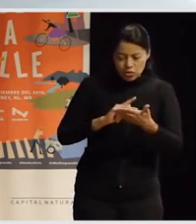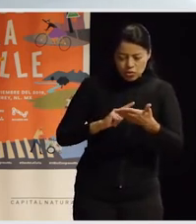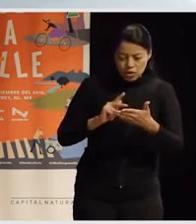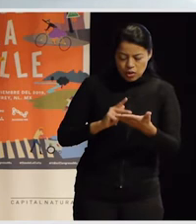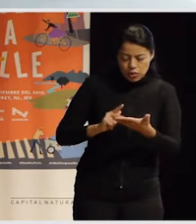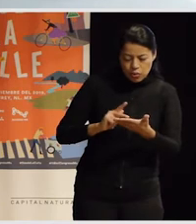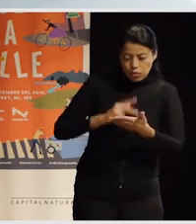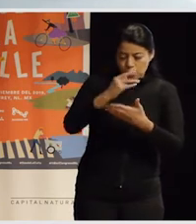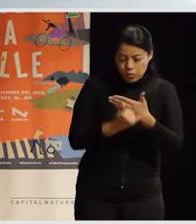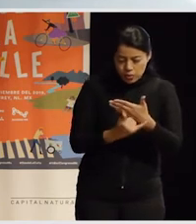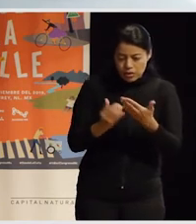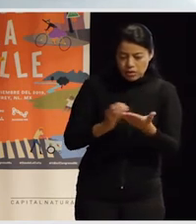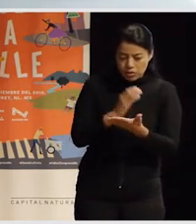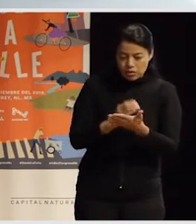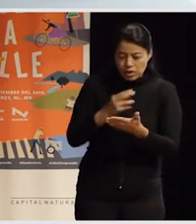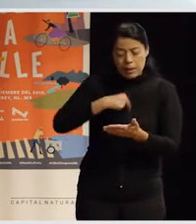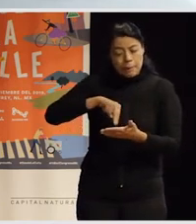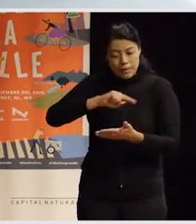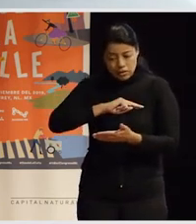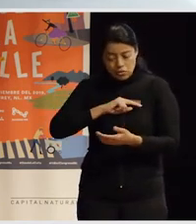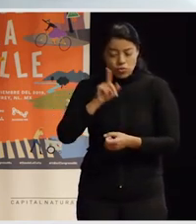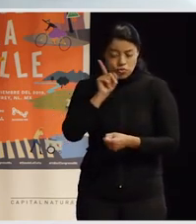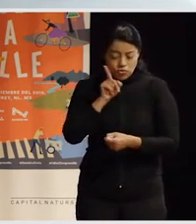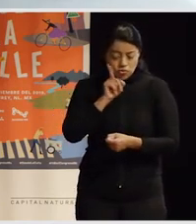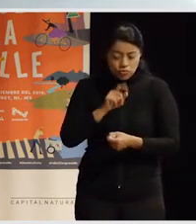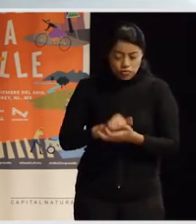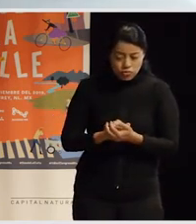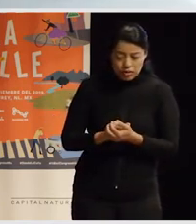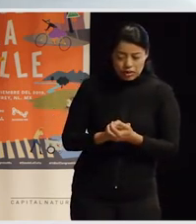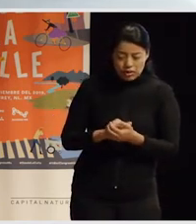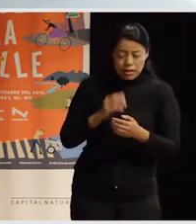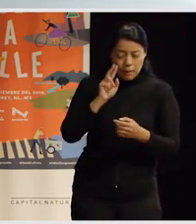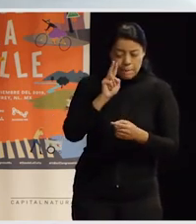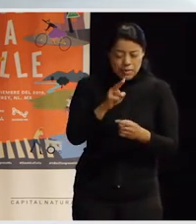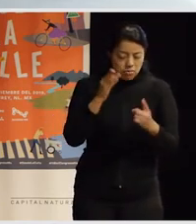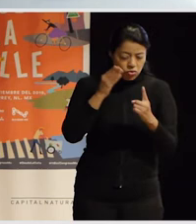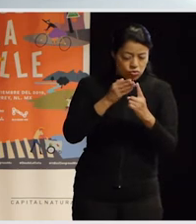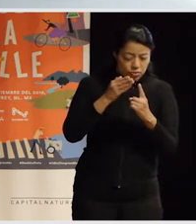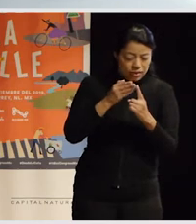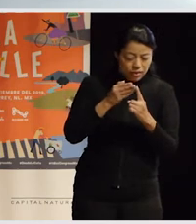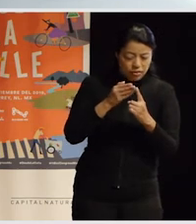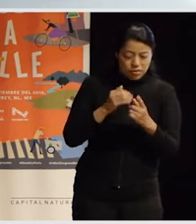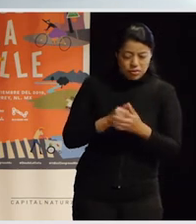nosotras. Para nosotras ahora mismo, frente a, digamos, los retos que tenemos, o sea,